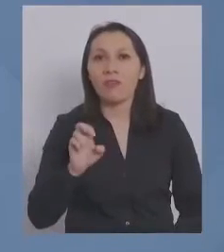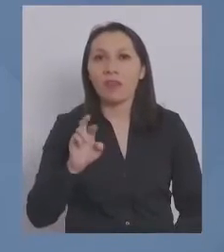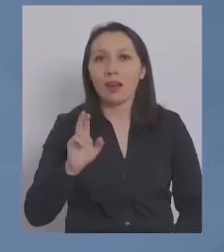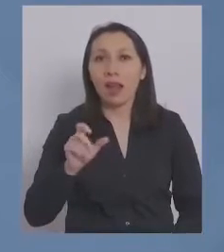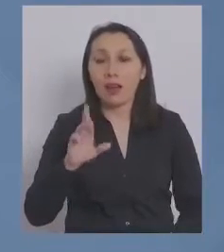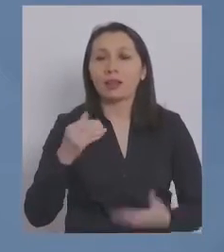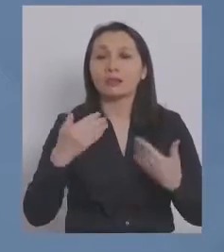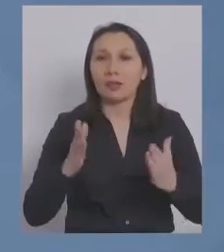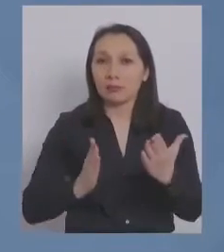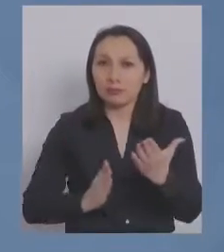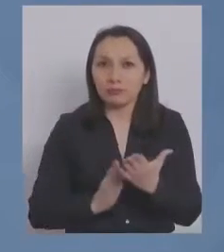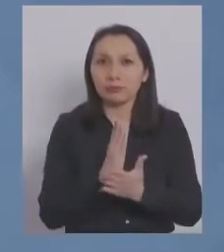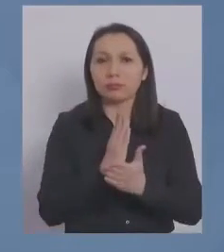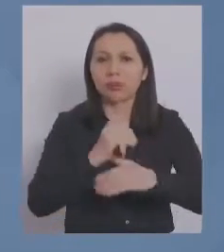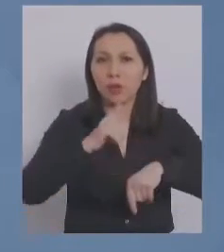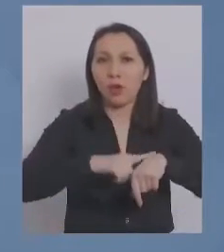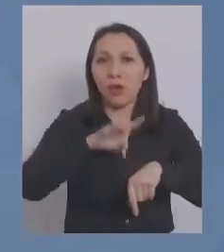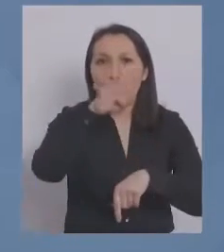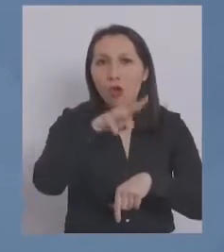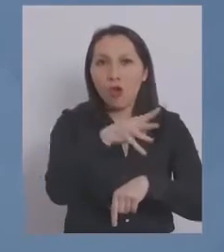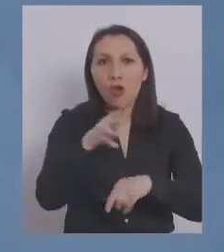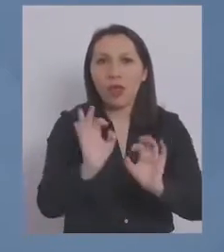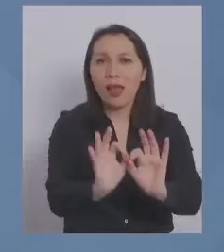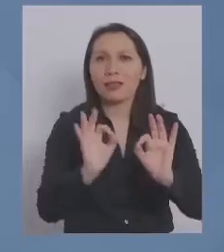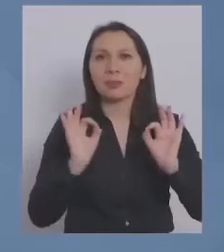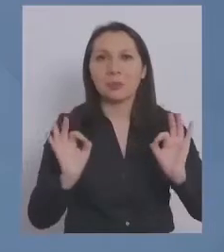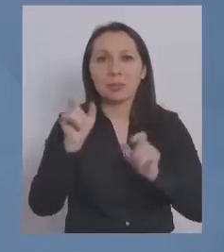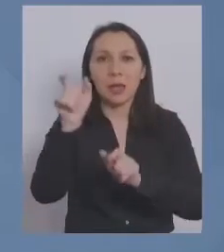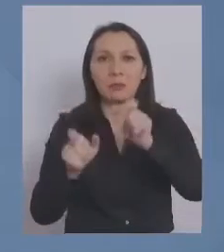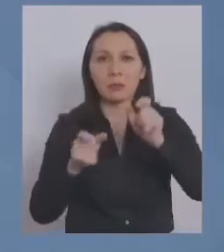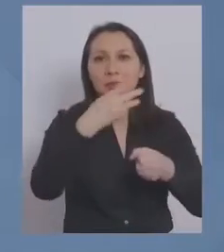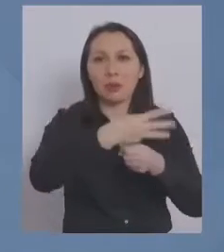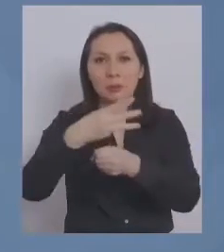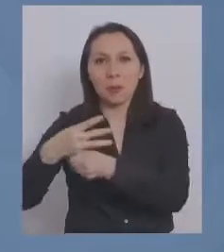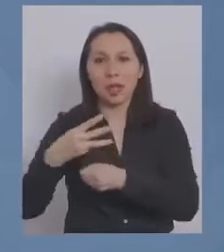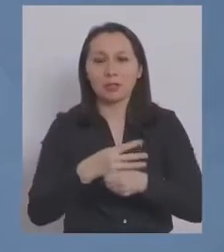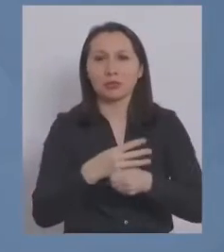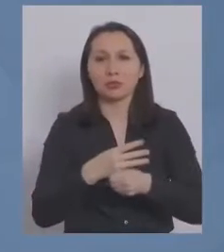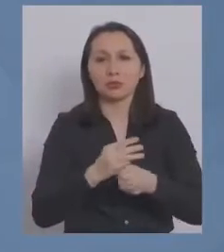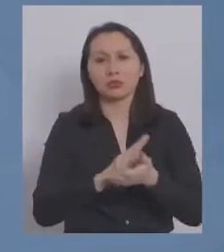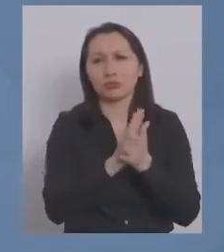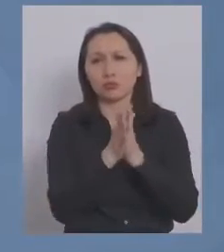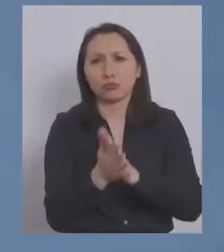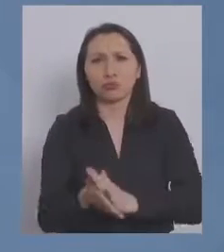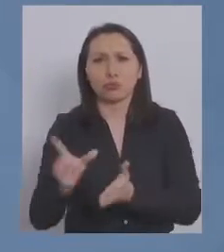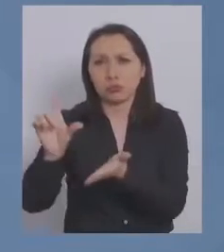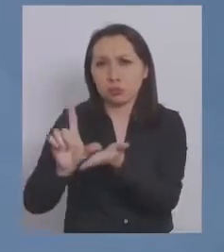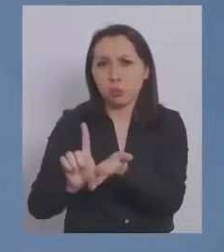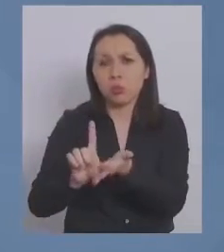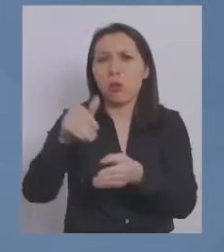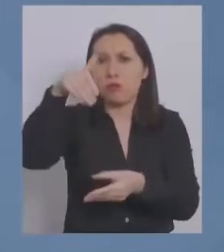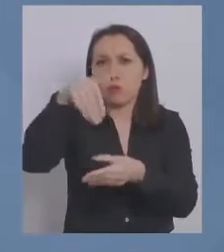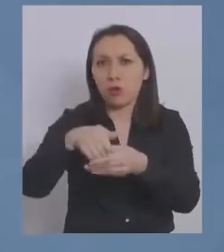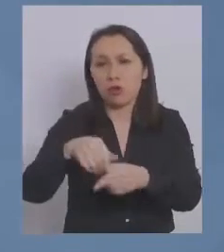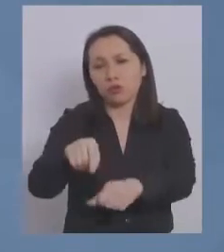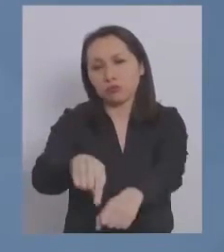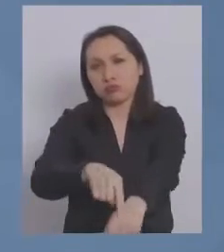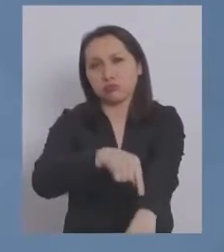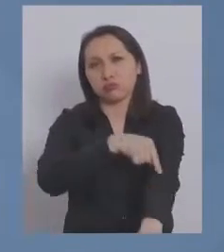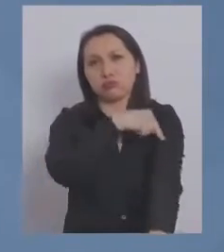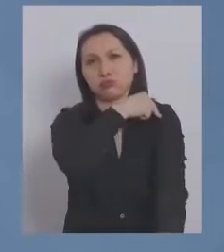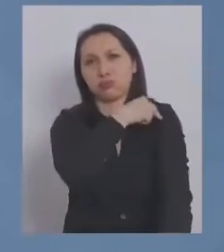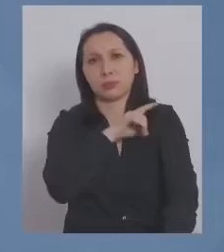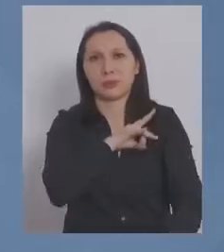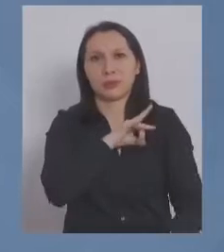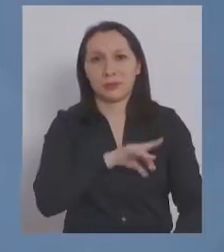porque ya hemos dado inicio a este horario especial para las personas mayores en todos los establecimientos de votación a lo largo y ancho